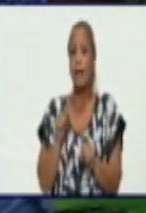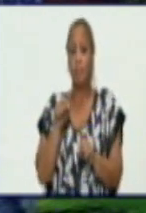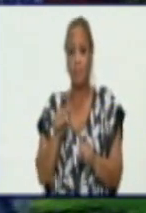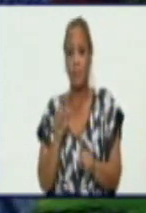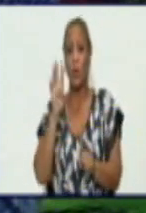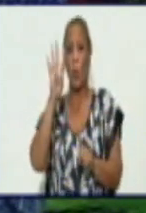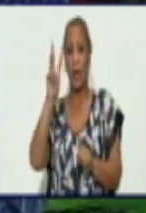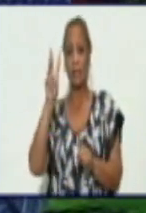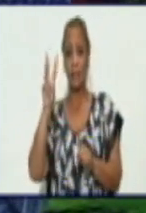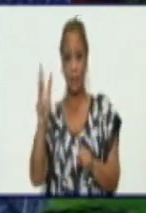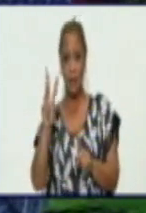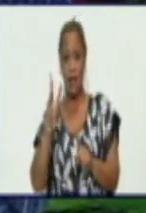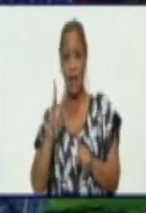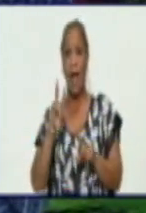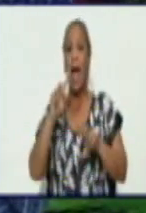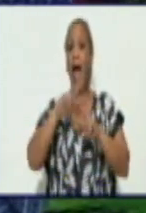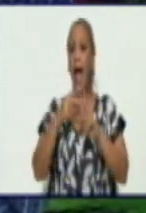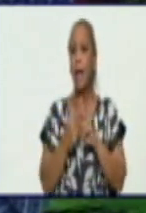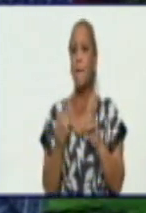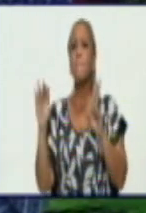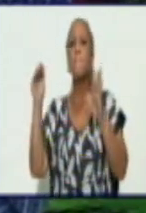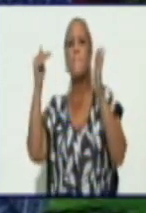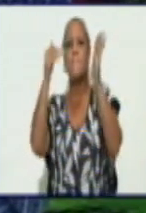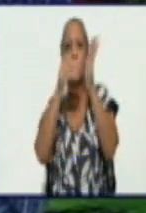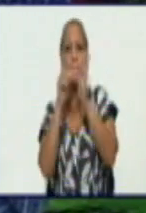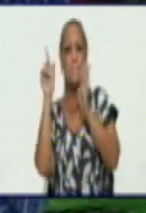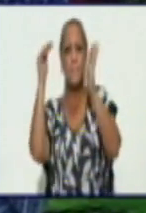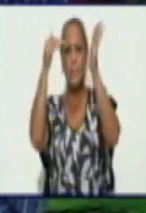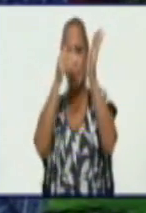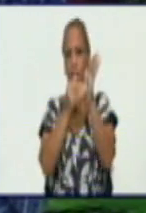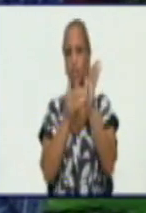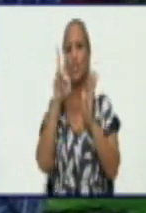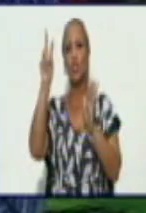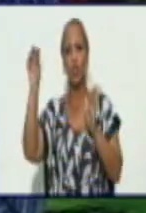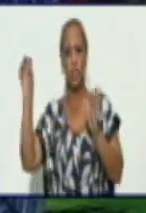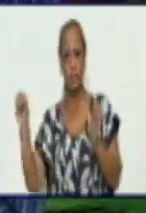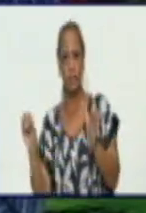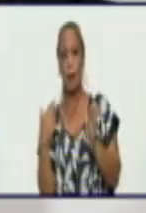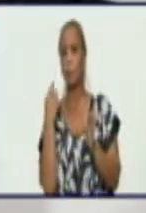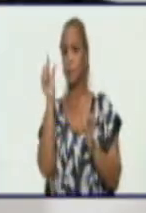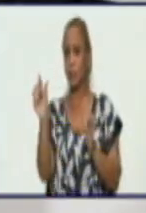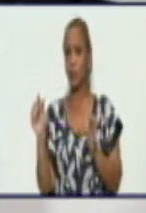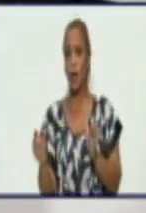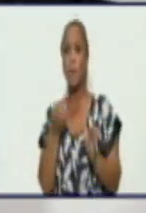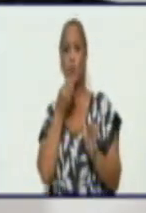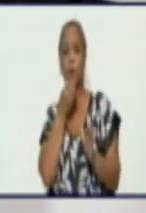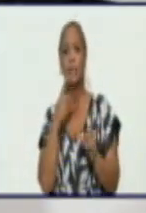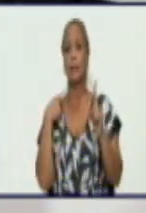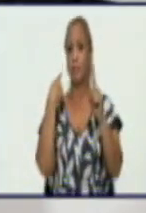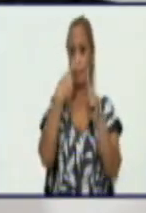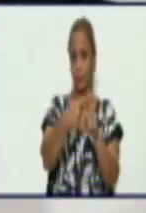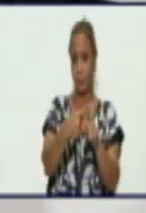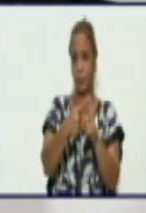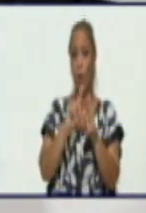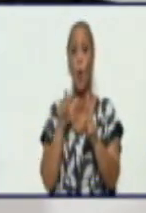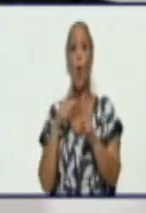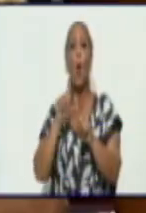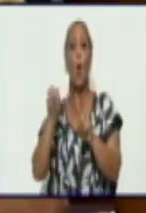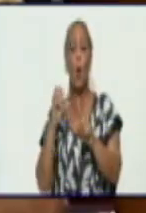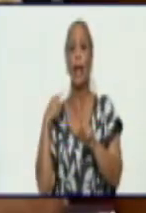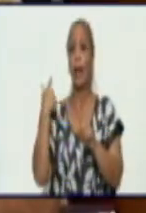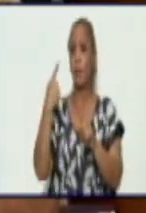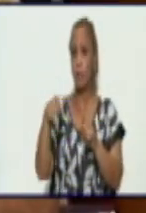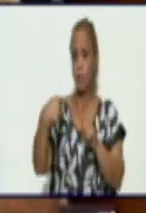43 hay 1.280 personas que pueden ser positivas mañana o pasado mañana. Así es. O en las próximas horas. Y de hecho,